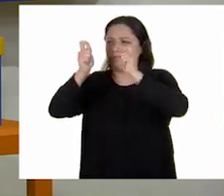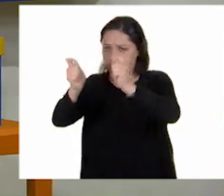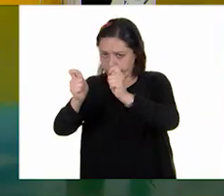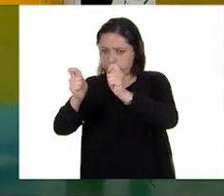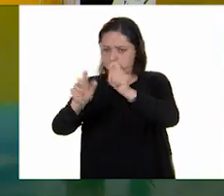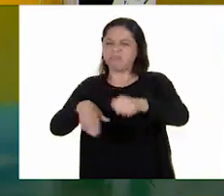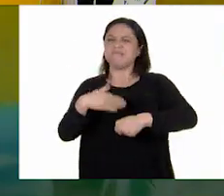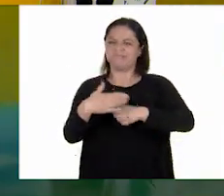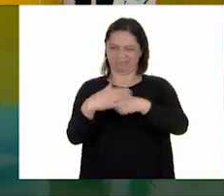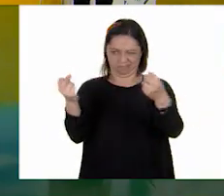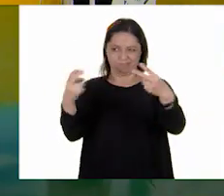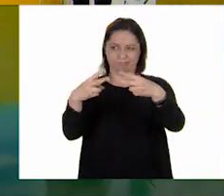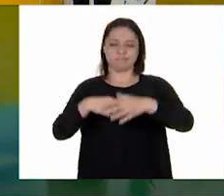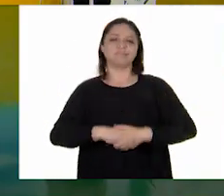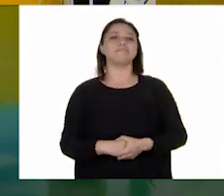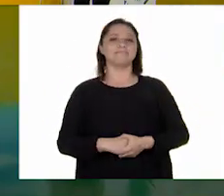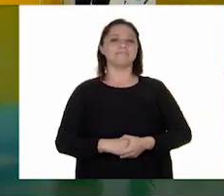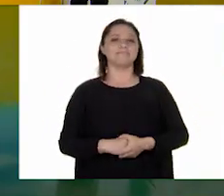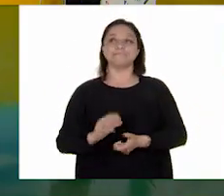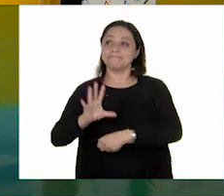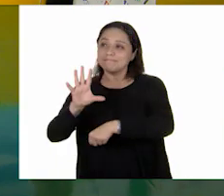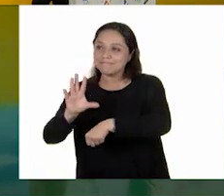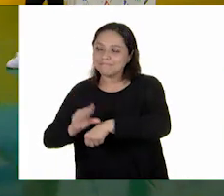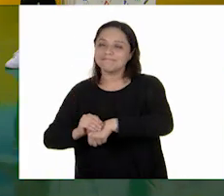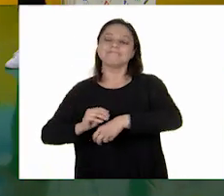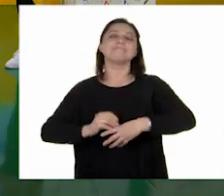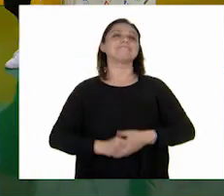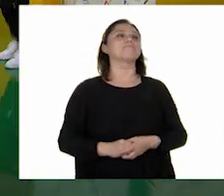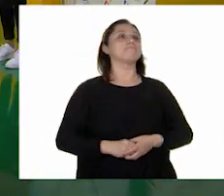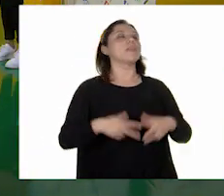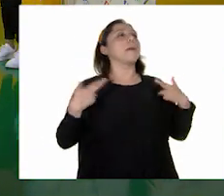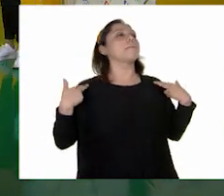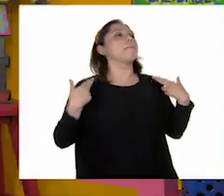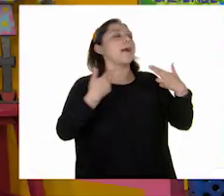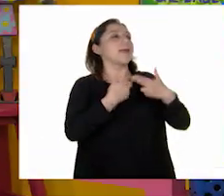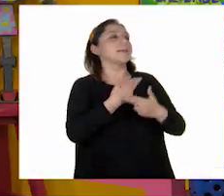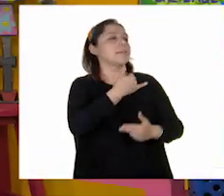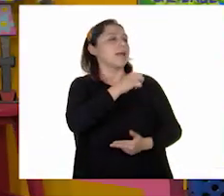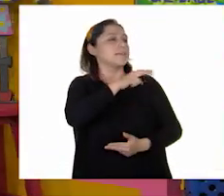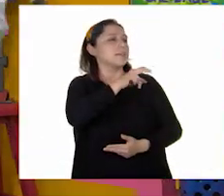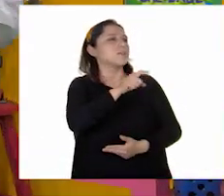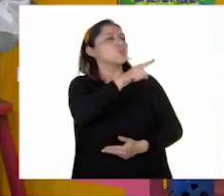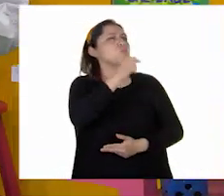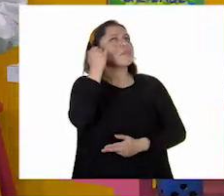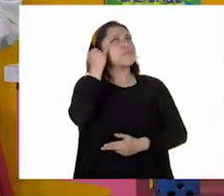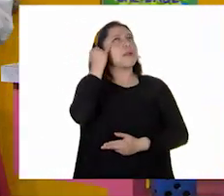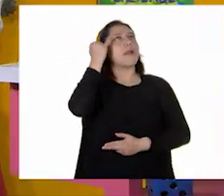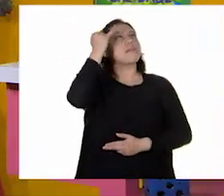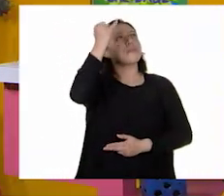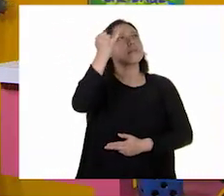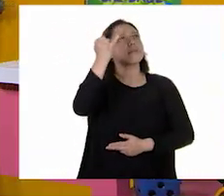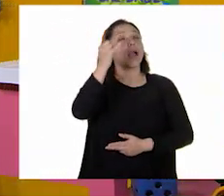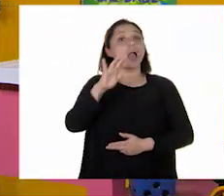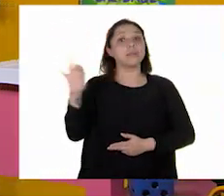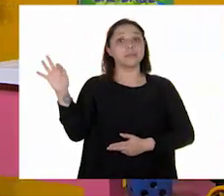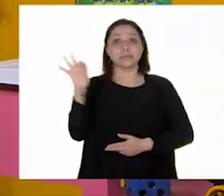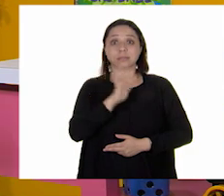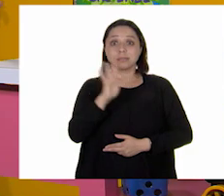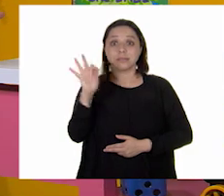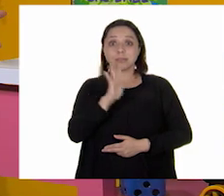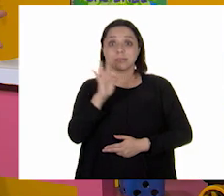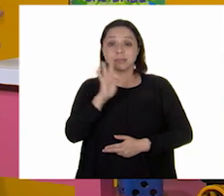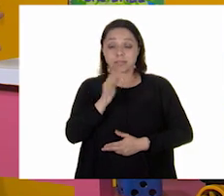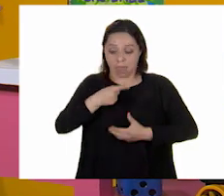aquí. Muchas gracias, Oscar. Con permiso. Maestra Yesenia, ¿se imagina cómo sería nuestra vida si no tuviéramos